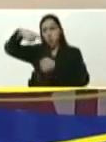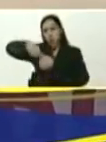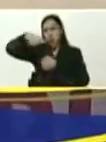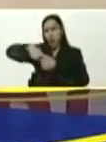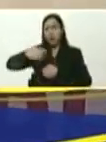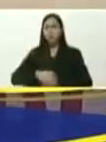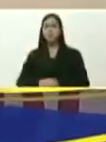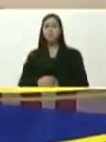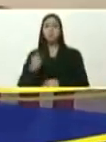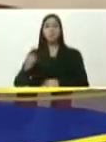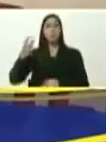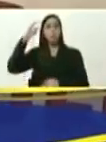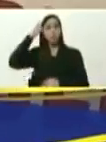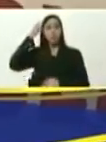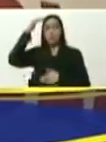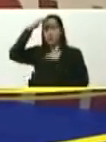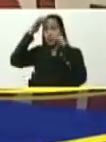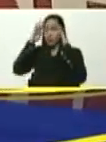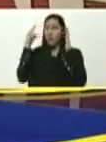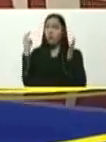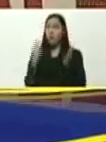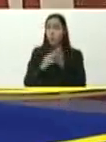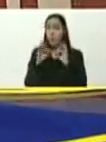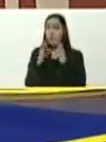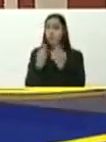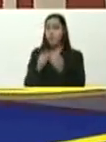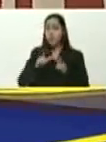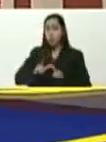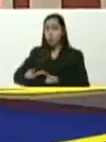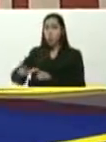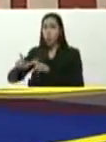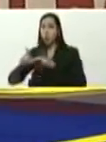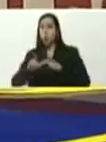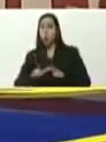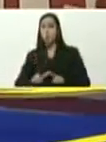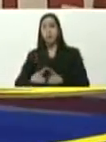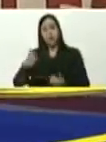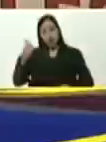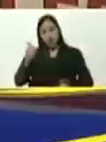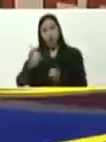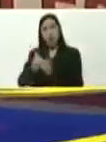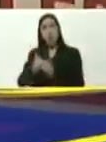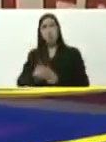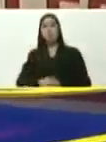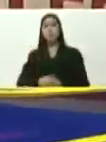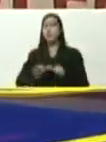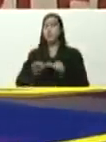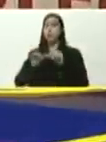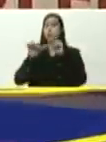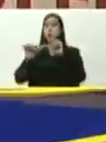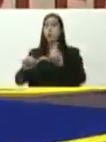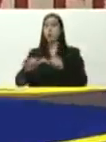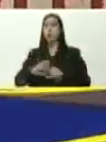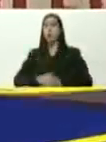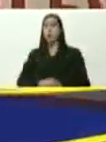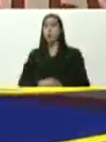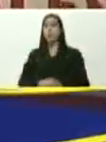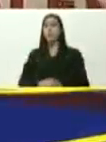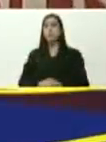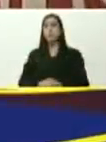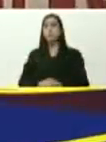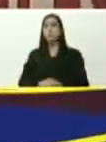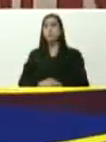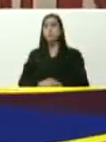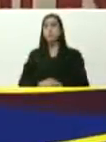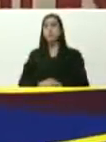en un día, atender, dos mil familias, en un sector, y es lo que nos ha ayudado, a avanzar, en la reducción de ciclos,